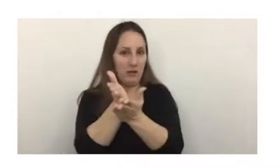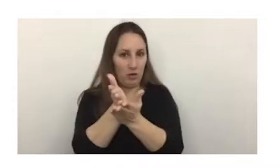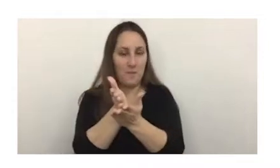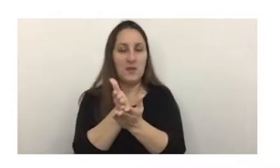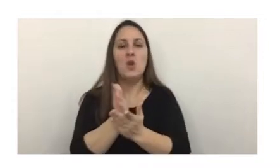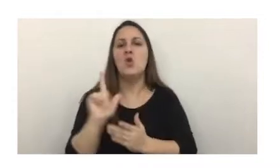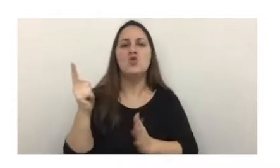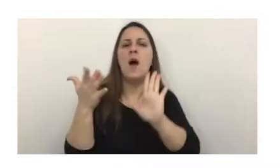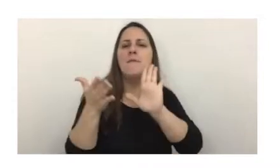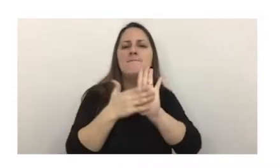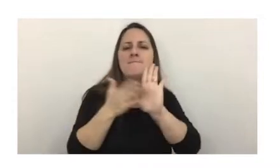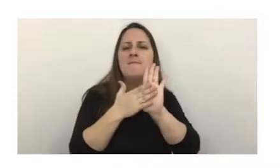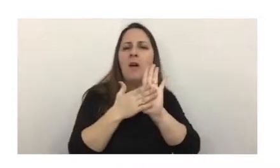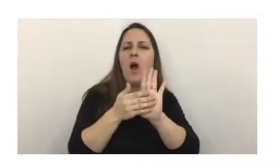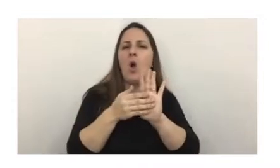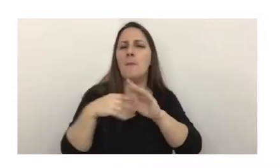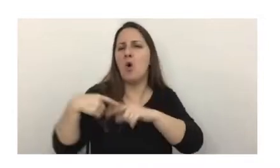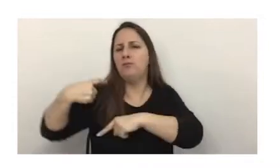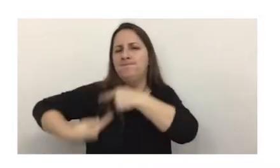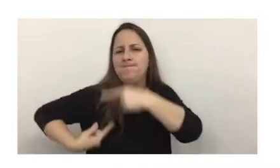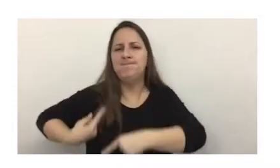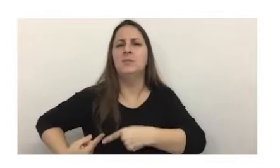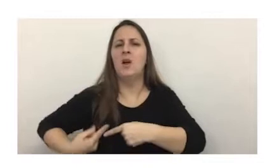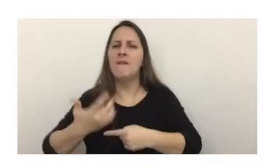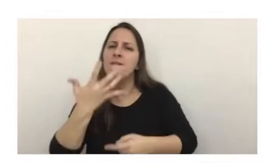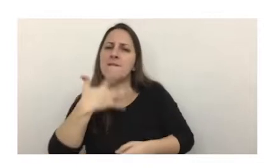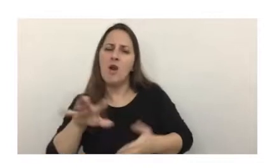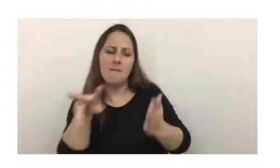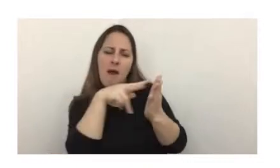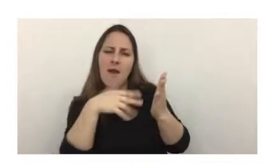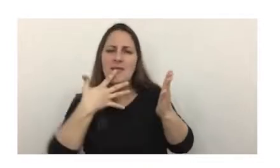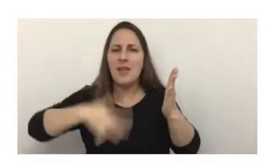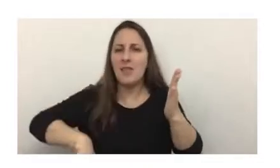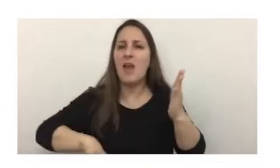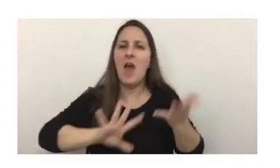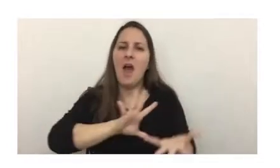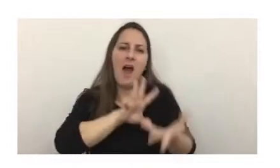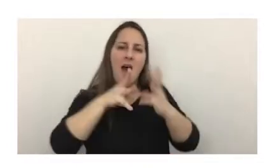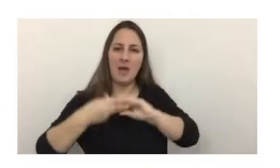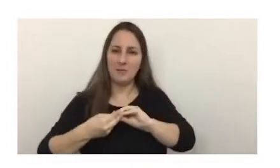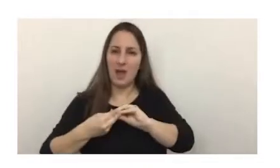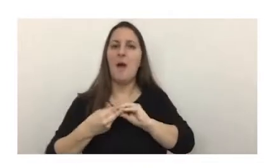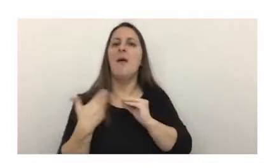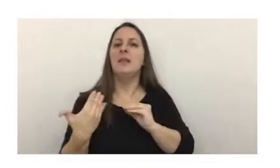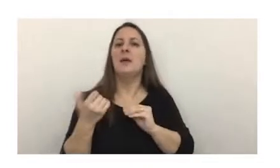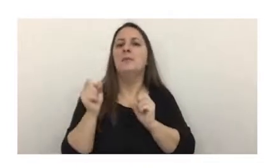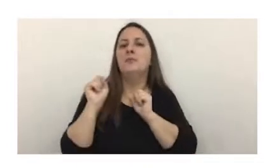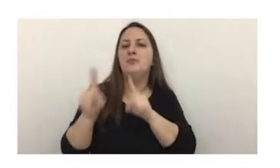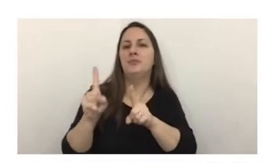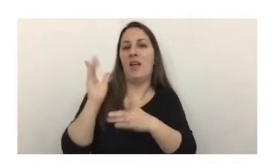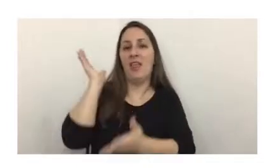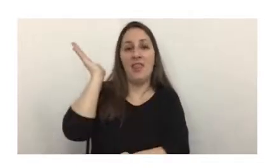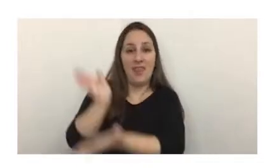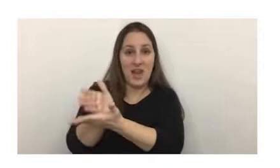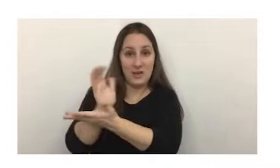existen evidentes problemas dogmáticos e interpretativos al momento de adecuar la construcción típica del delito de